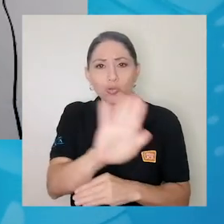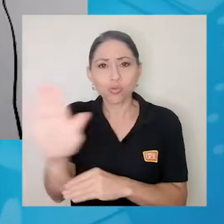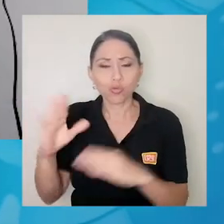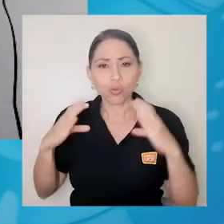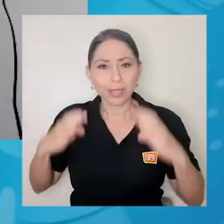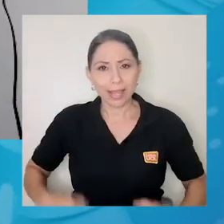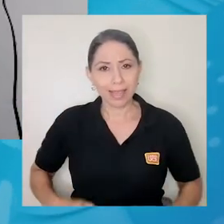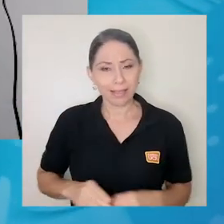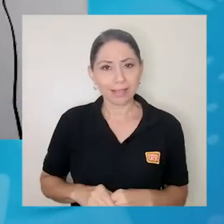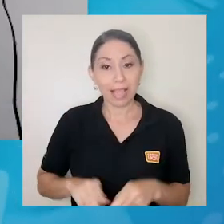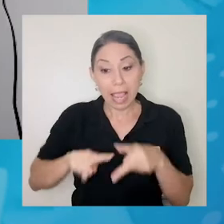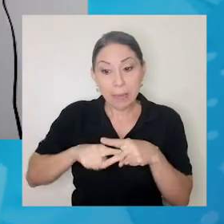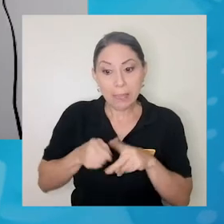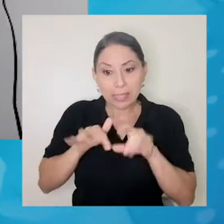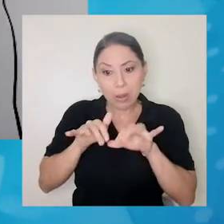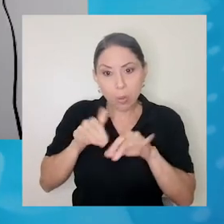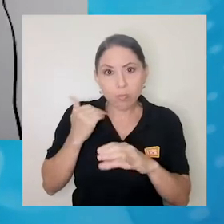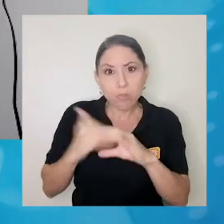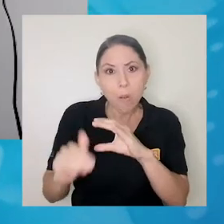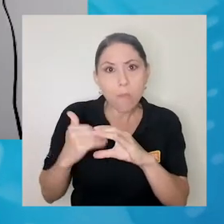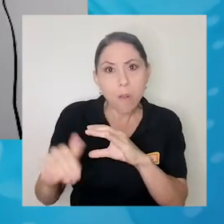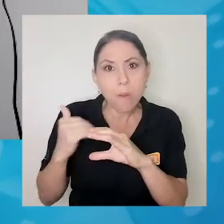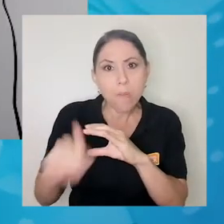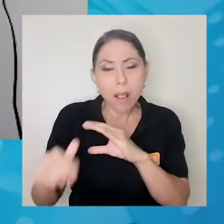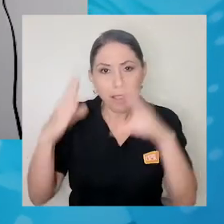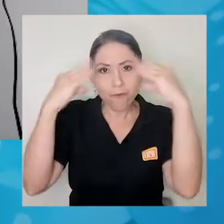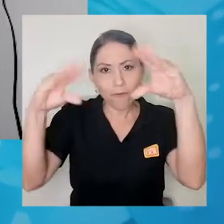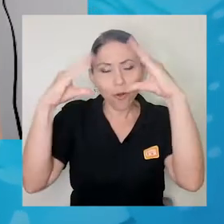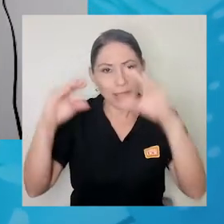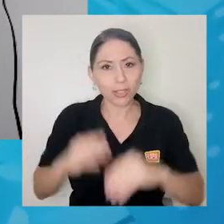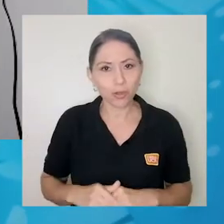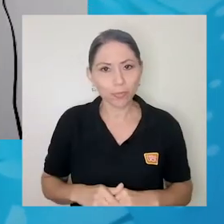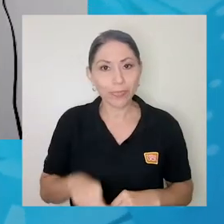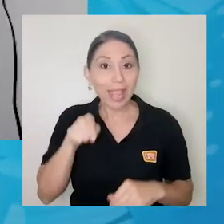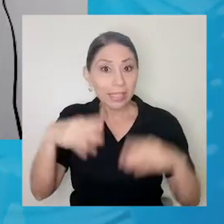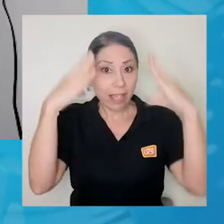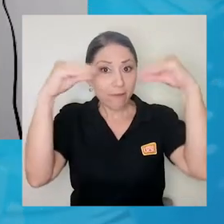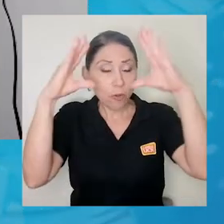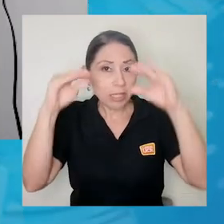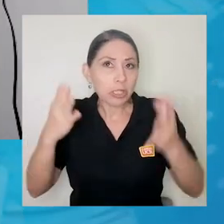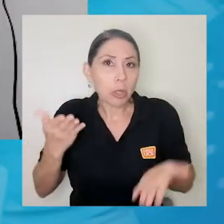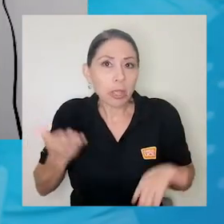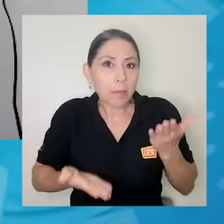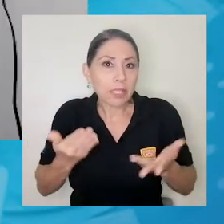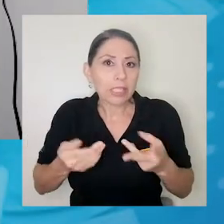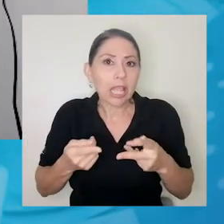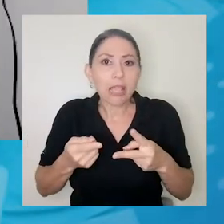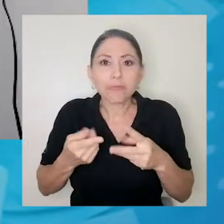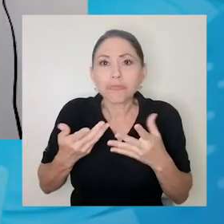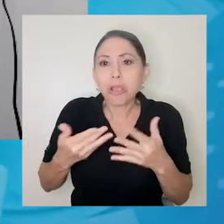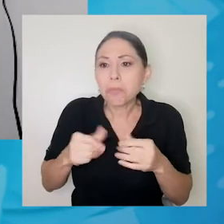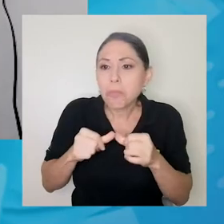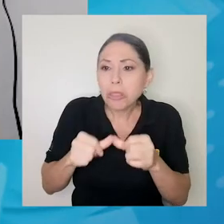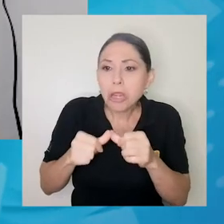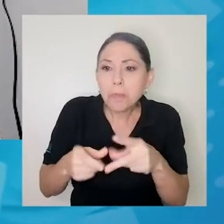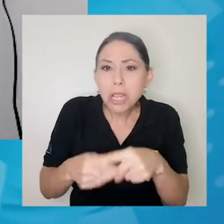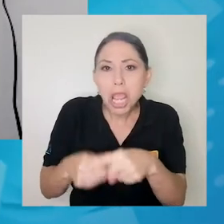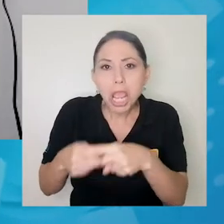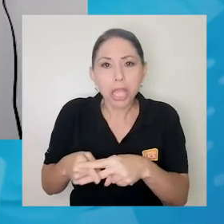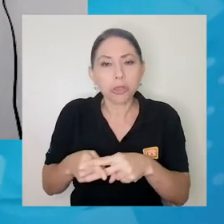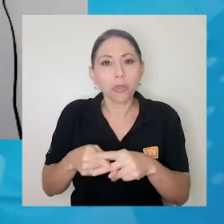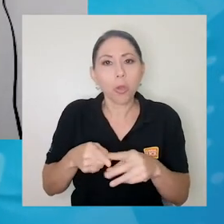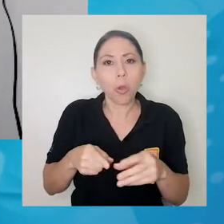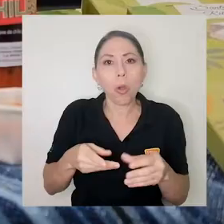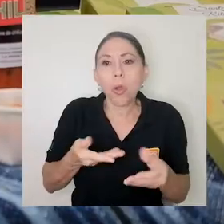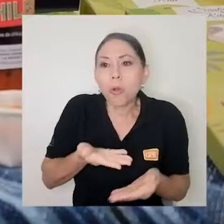empiecen a mandarles información, puede ser información de mantenimiento, promociones, nuevos